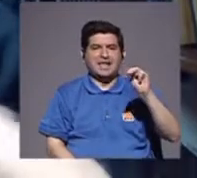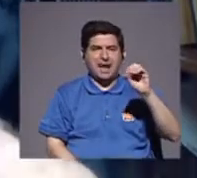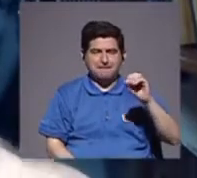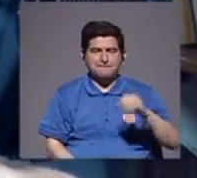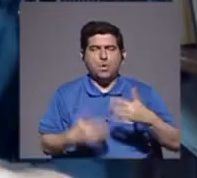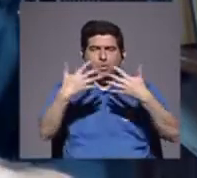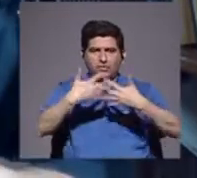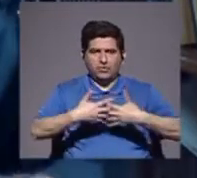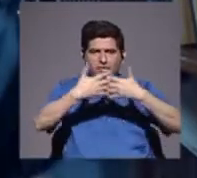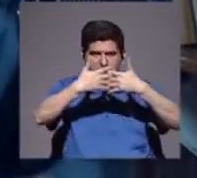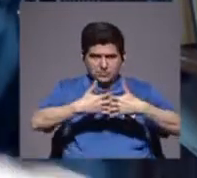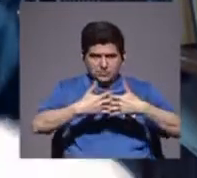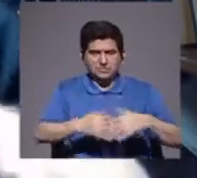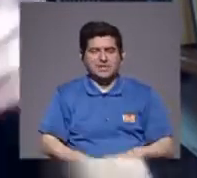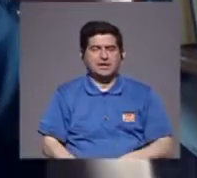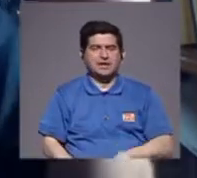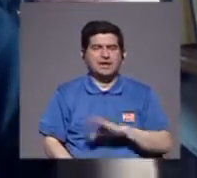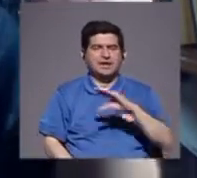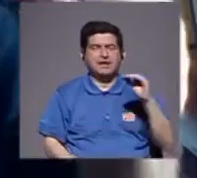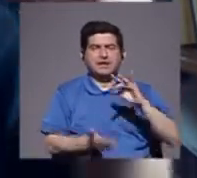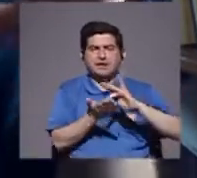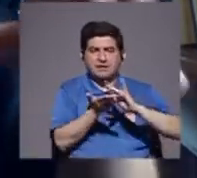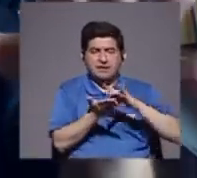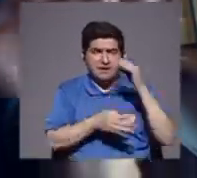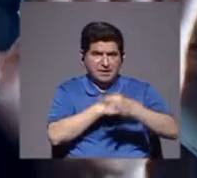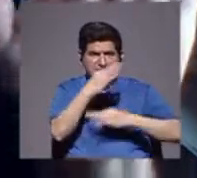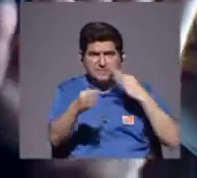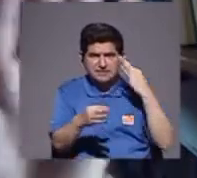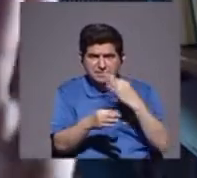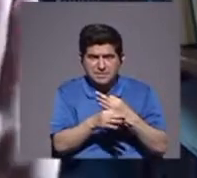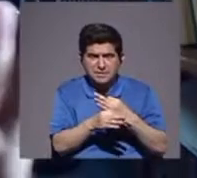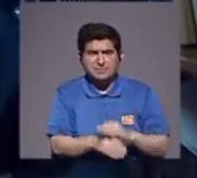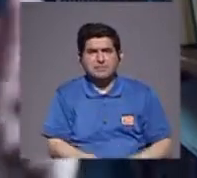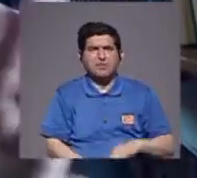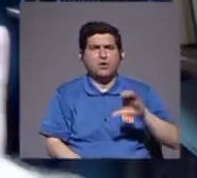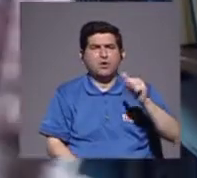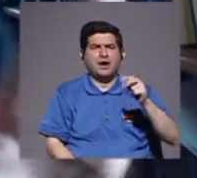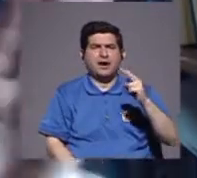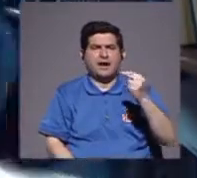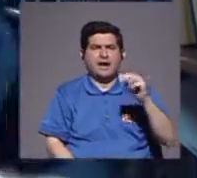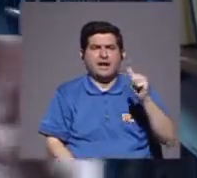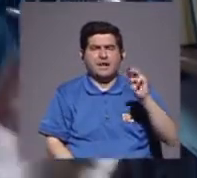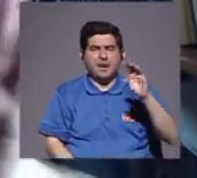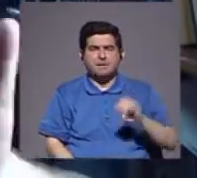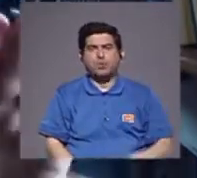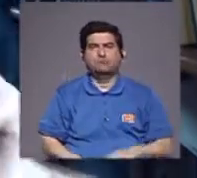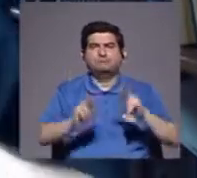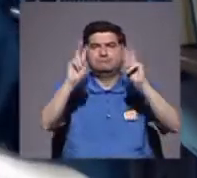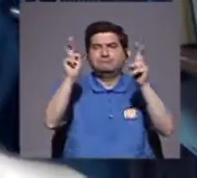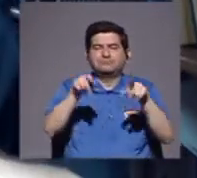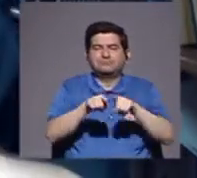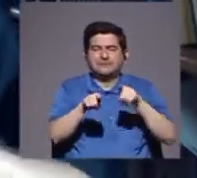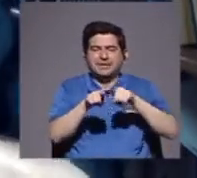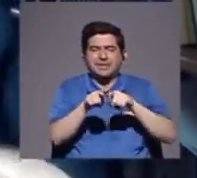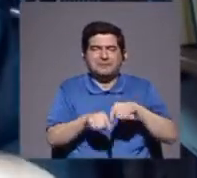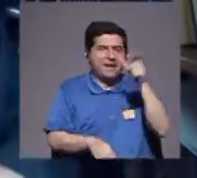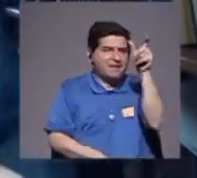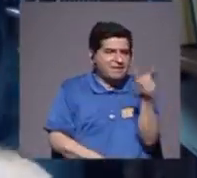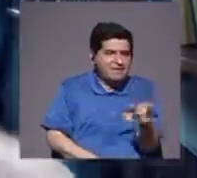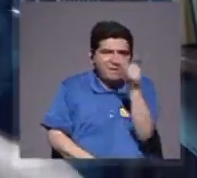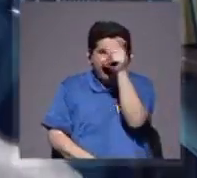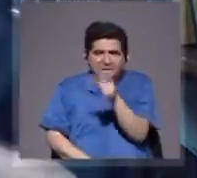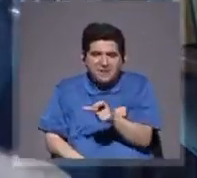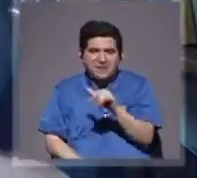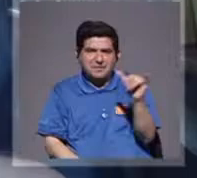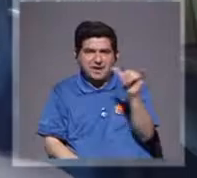y en el orden, farmacéutico, este tipo de, el cáñamo, que es, un hermano, una hermana gemela, de la misma